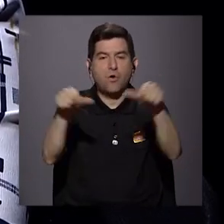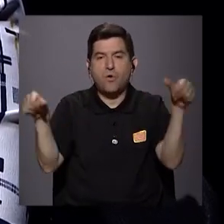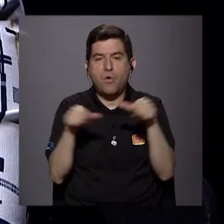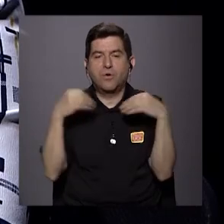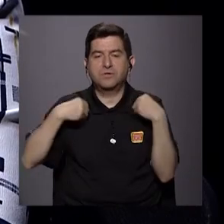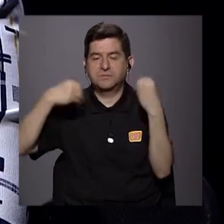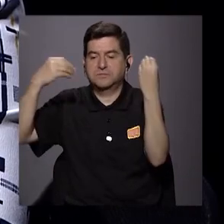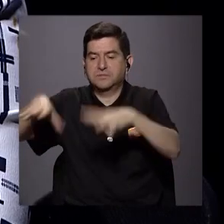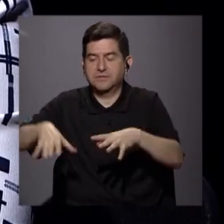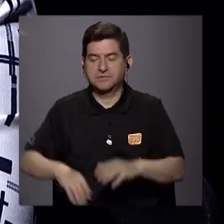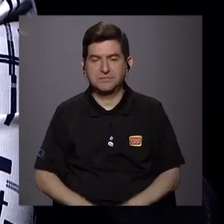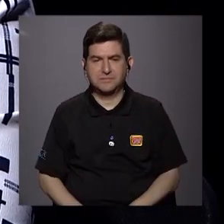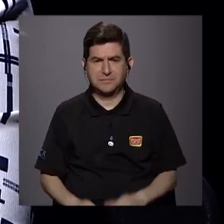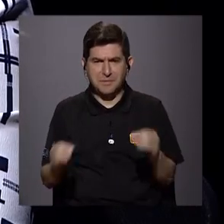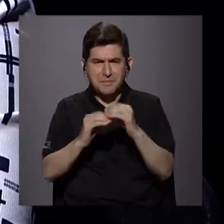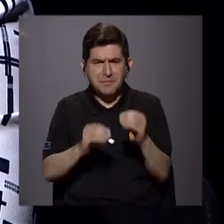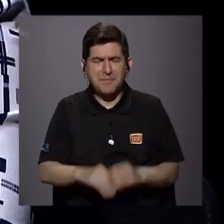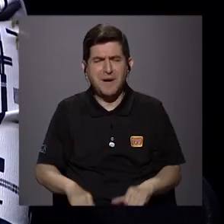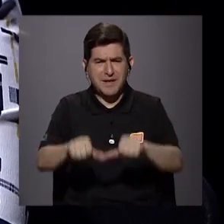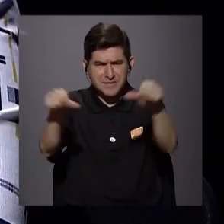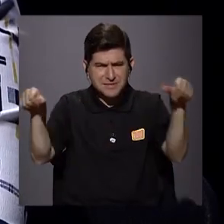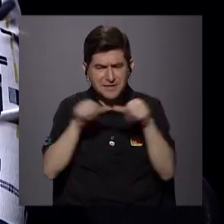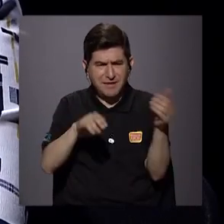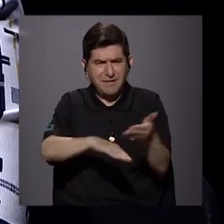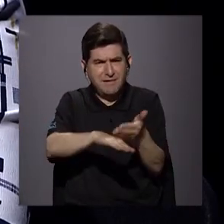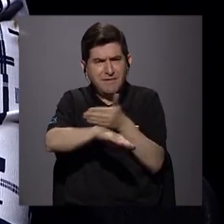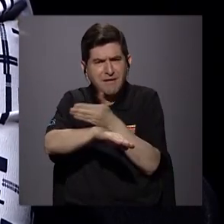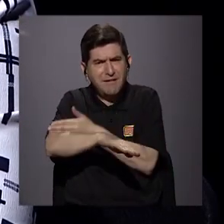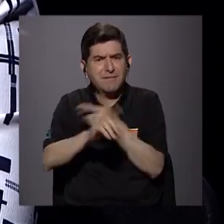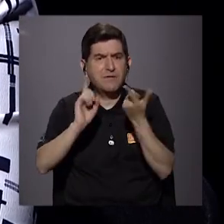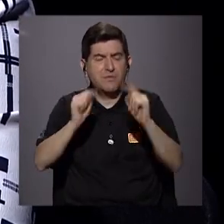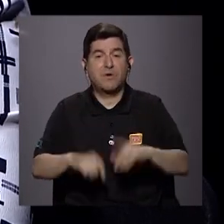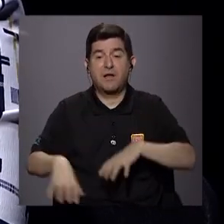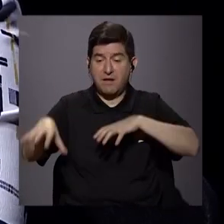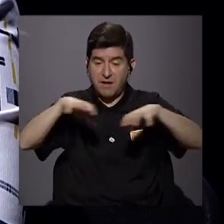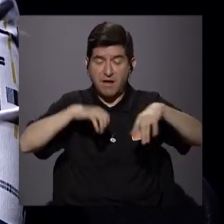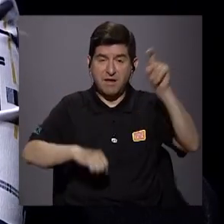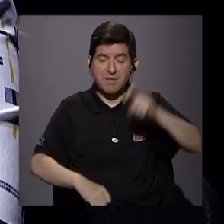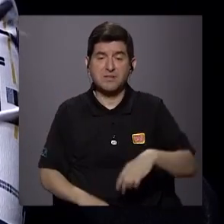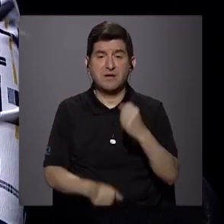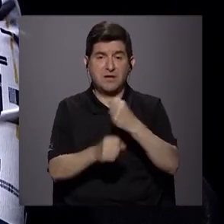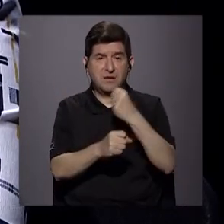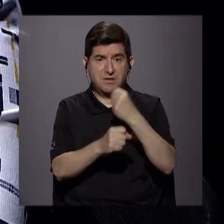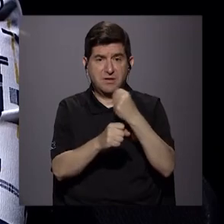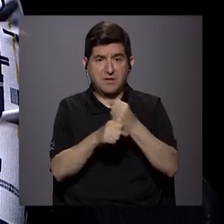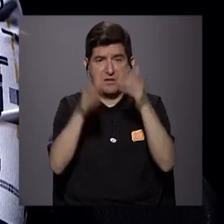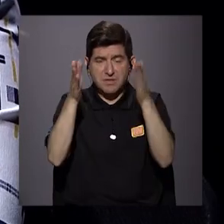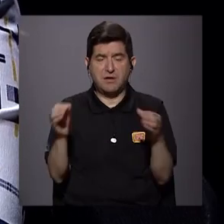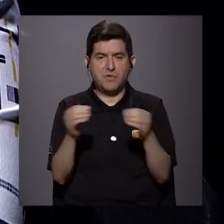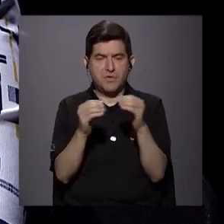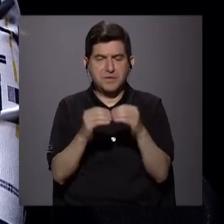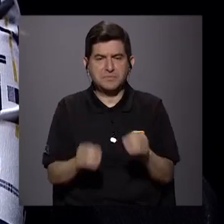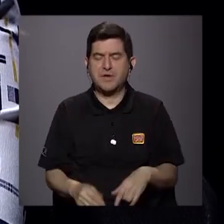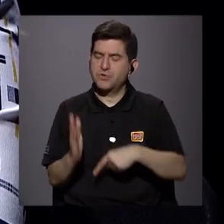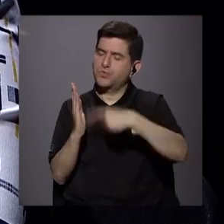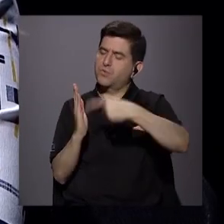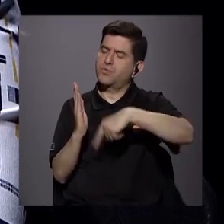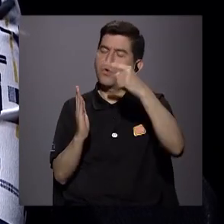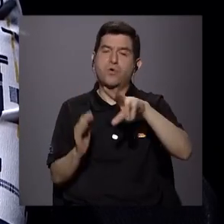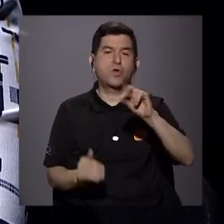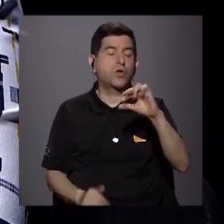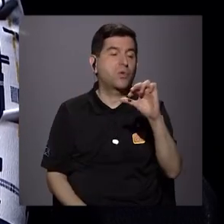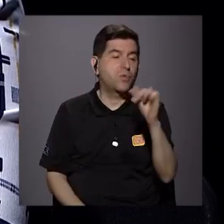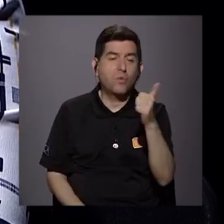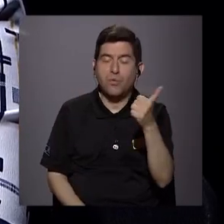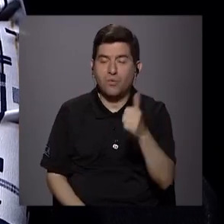sectores. Y los sectores que más crecen, los más dinámicos, son actividades que requieren mano de obra mucho más calificada que los